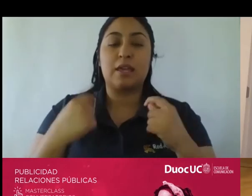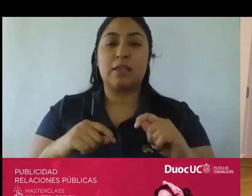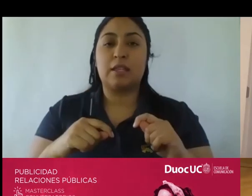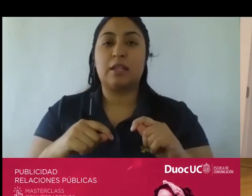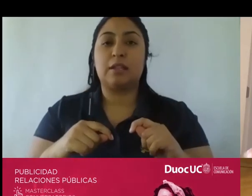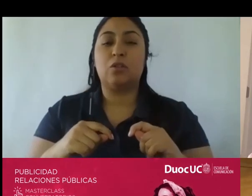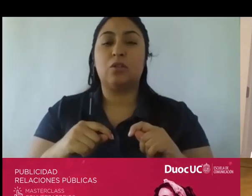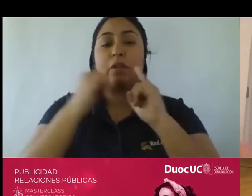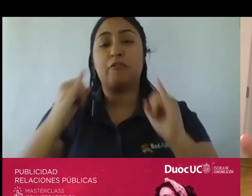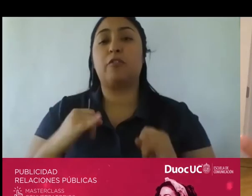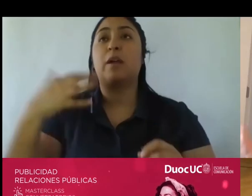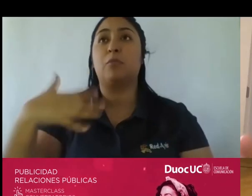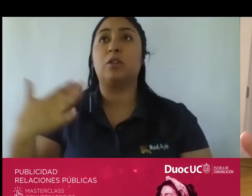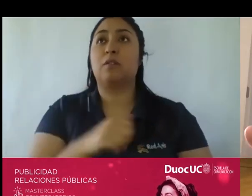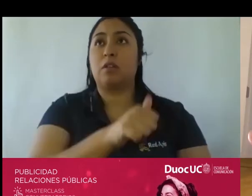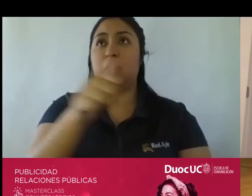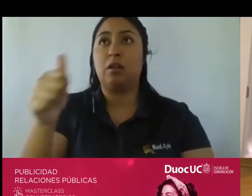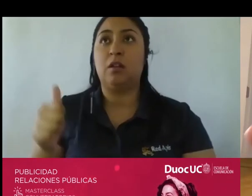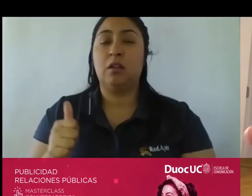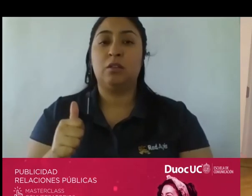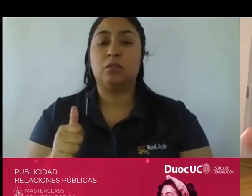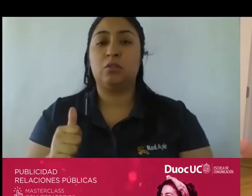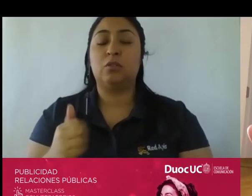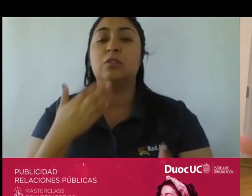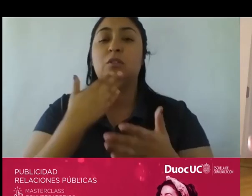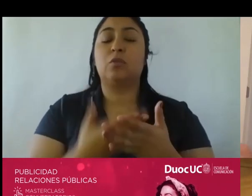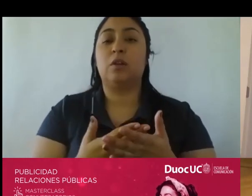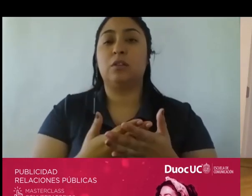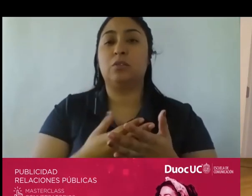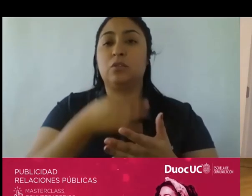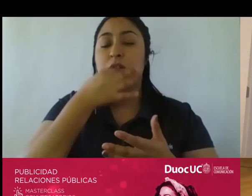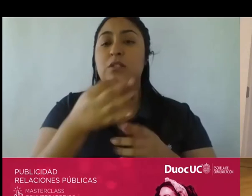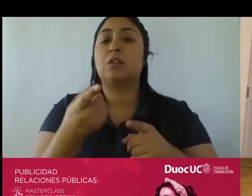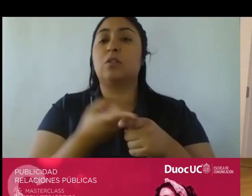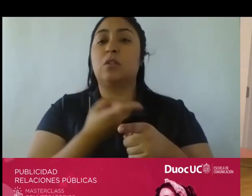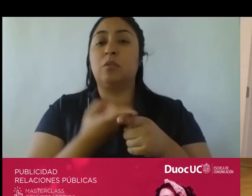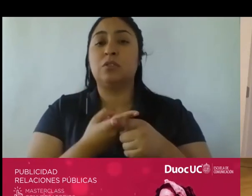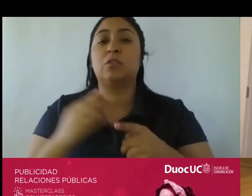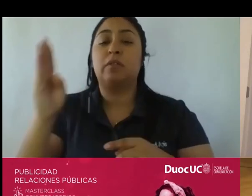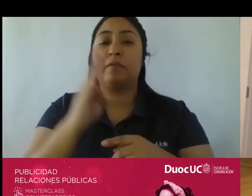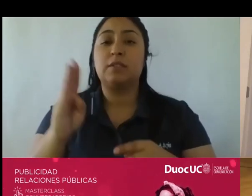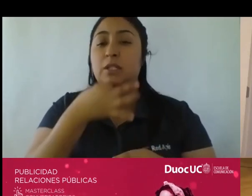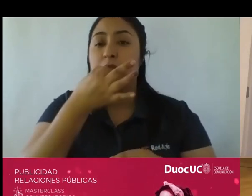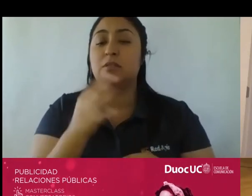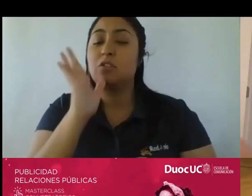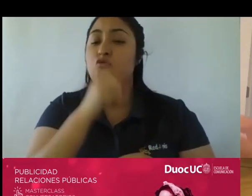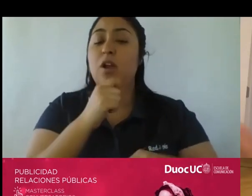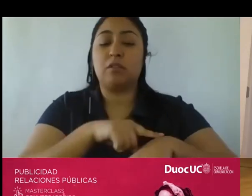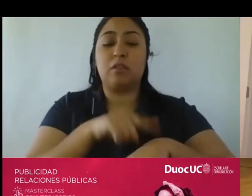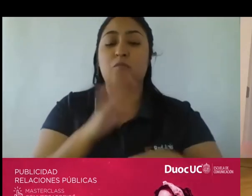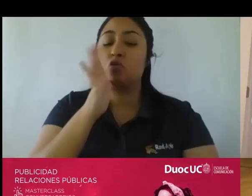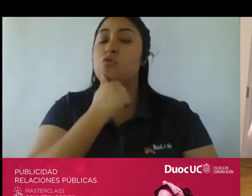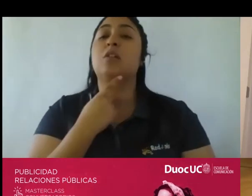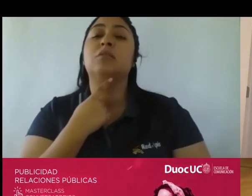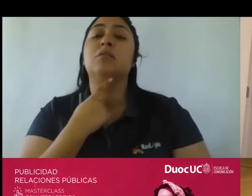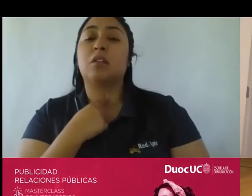entonces cuando matizan una conversación básicamente te están diciendo mira no tenemos ni tanto tiempo ni tanto interés en hablar contigo habla